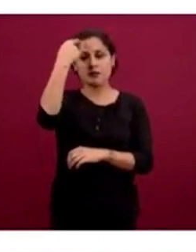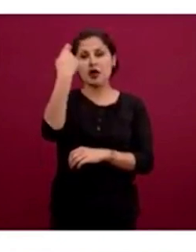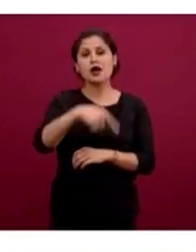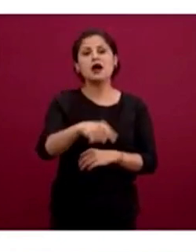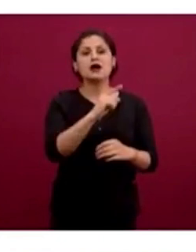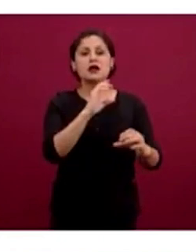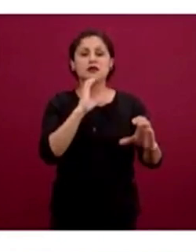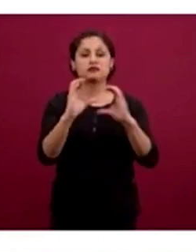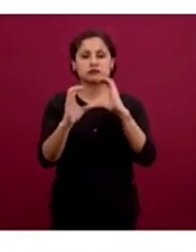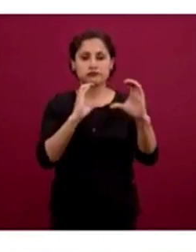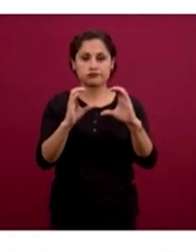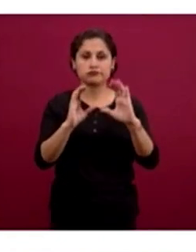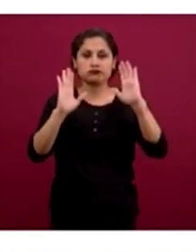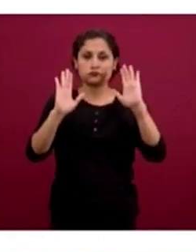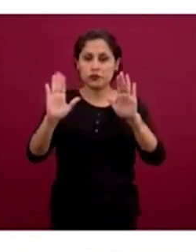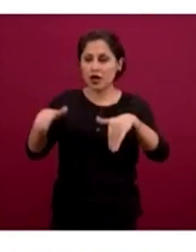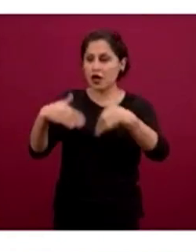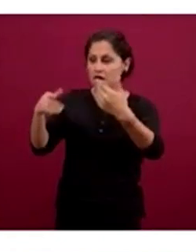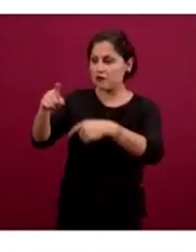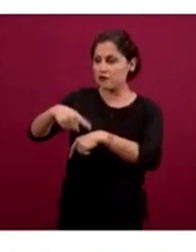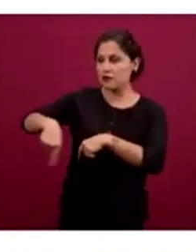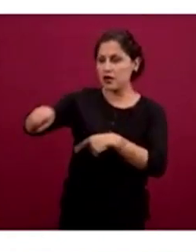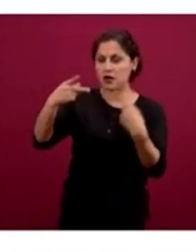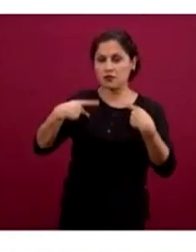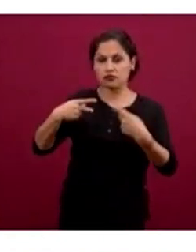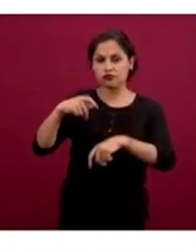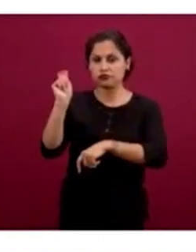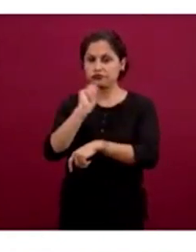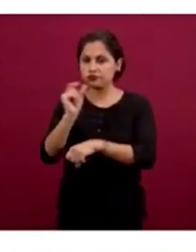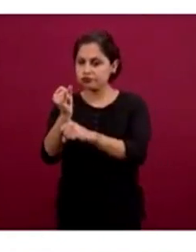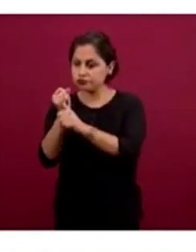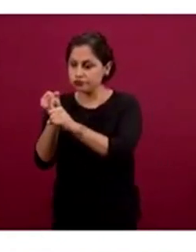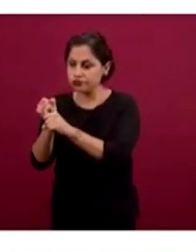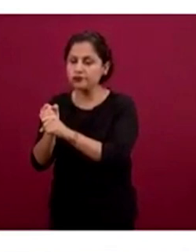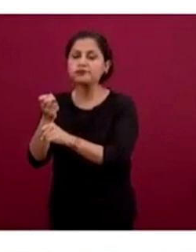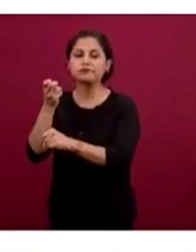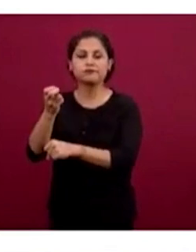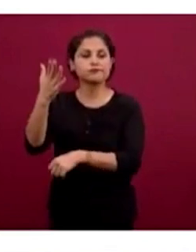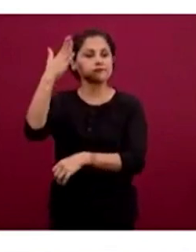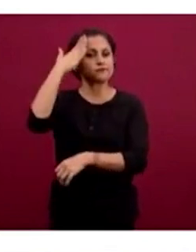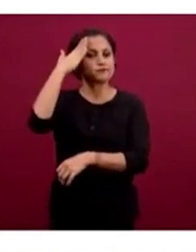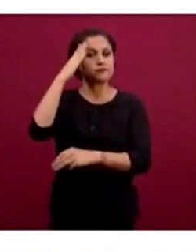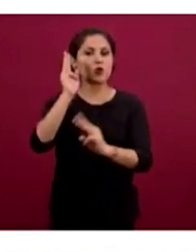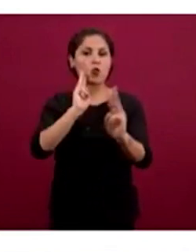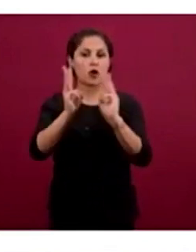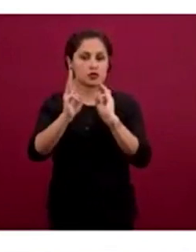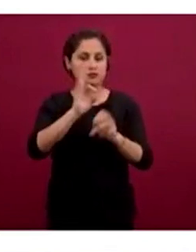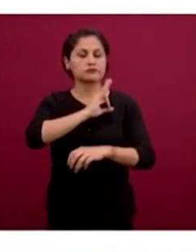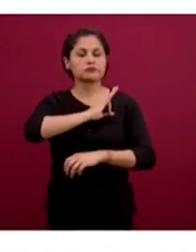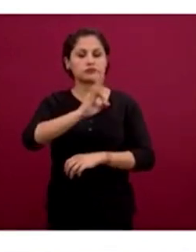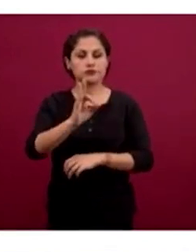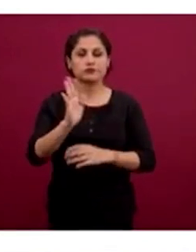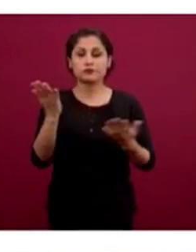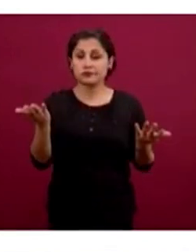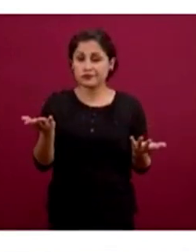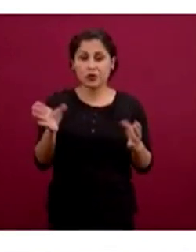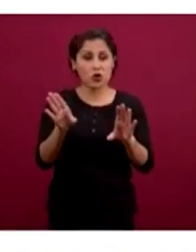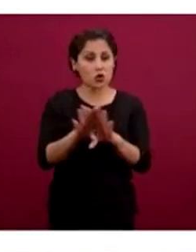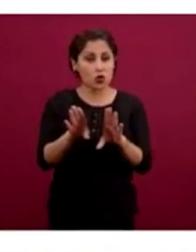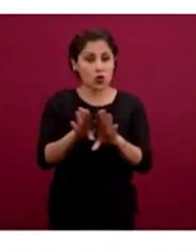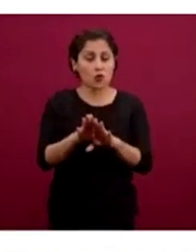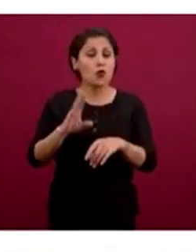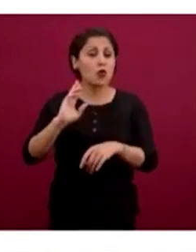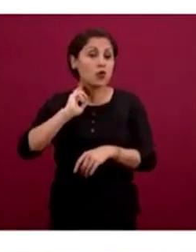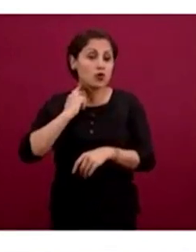estudios de mercado y con respuestas automáticas y actualizables. ¿Qué significa? Que nosotros en